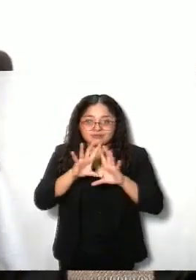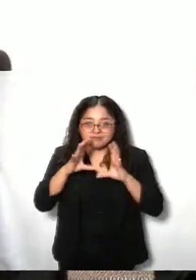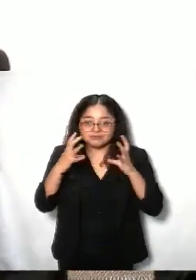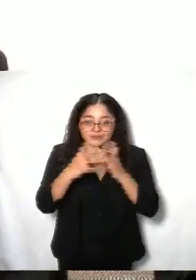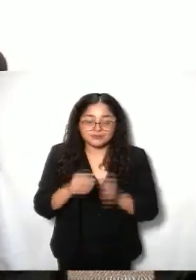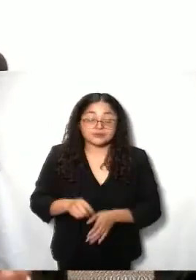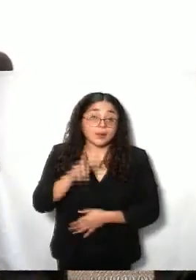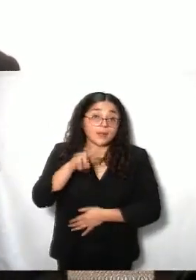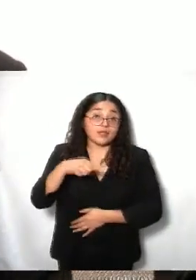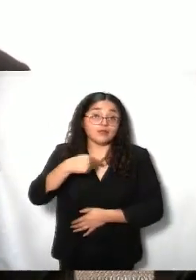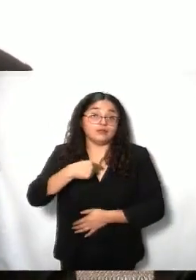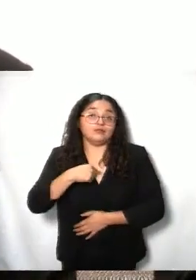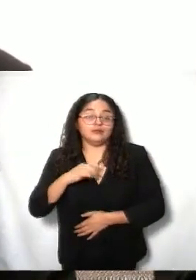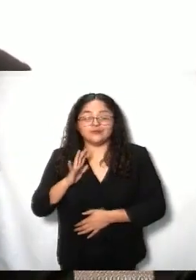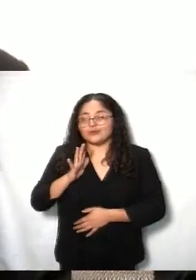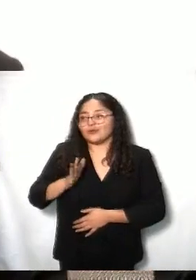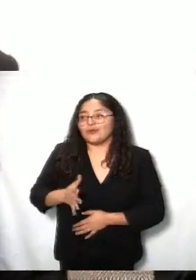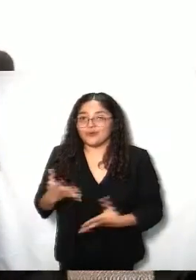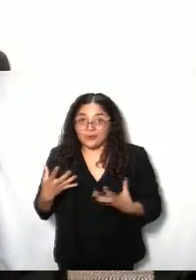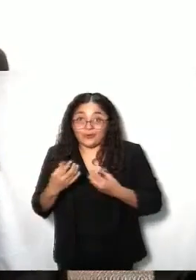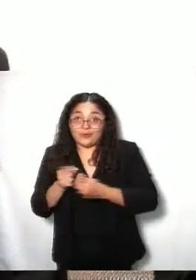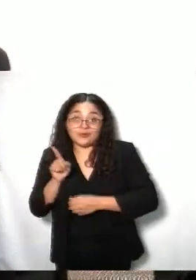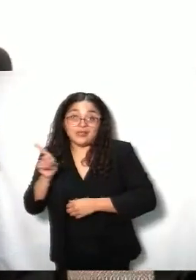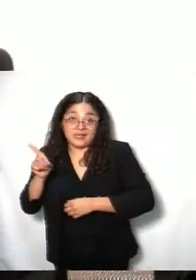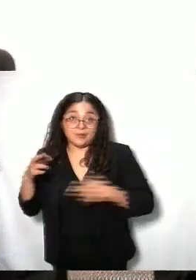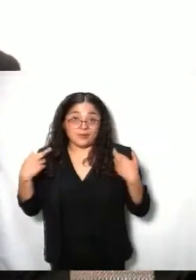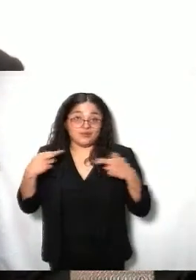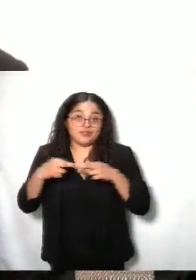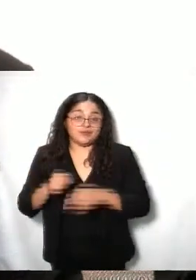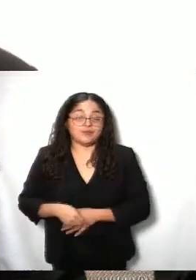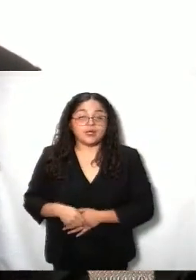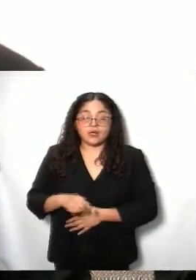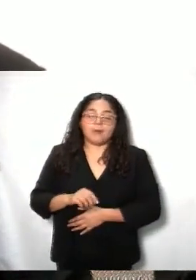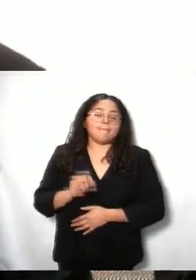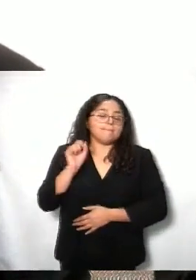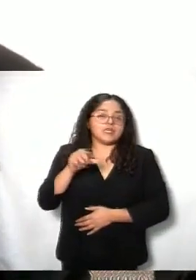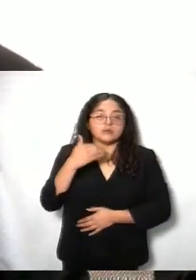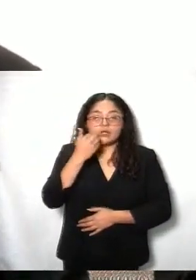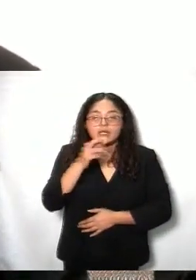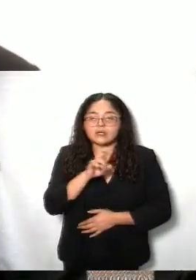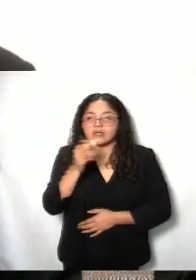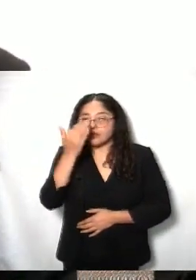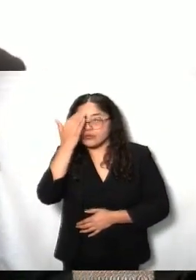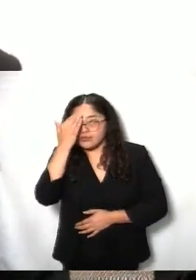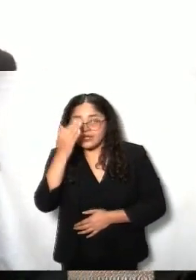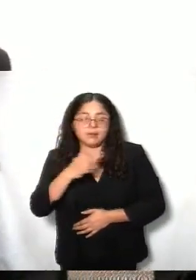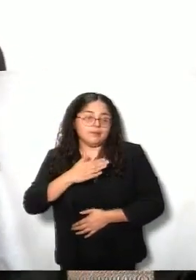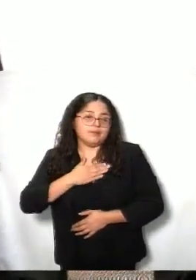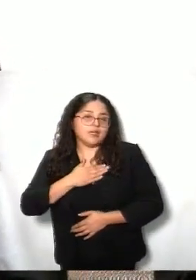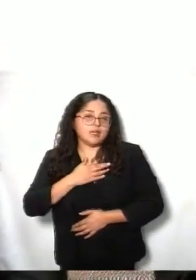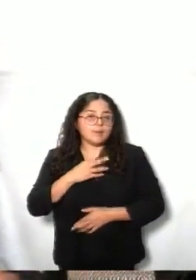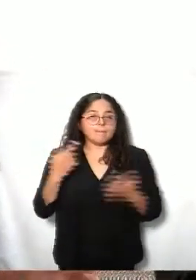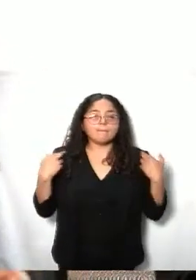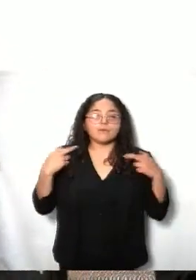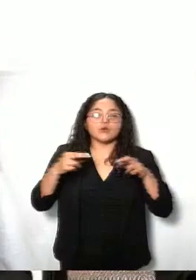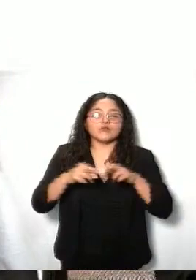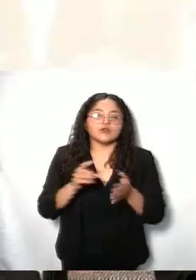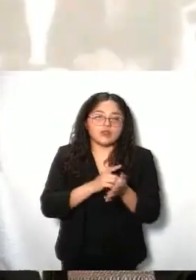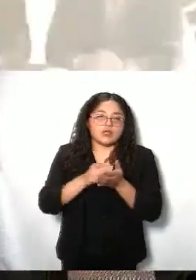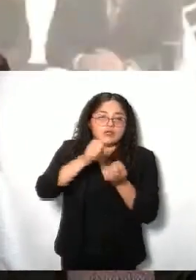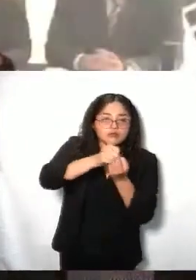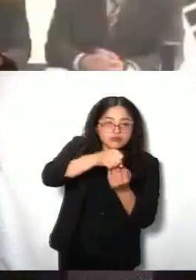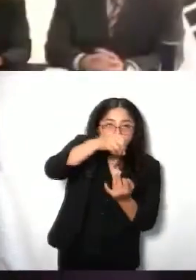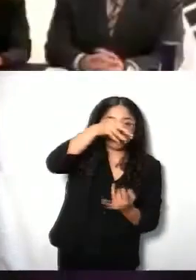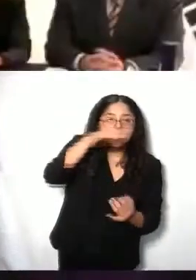a su lado, todo nuestro reconocimiento siempre, a mi querido maestro, mi profesor de Derecho Constitucional, quien así lo